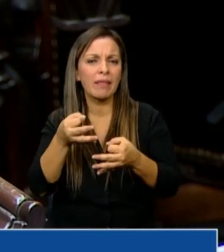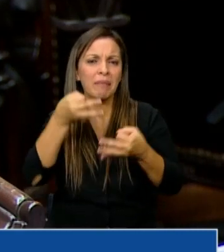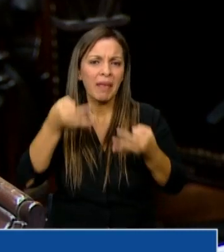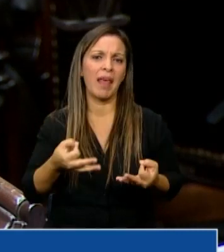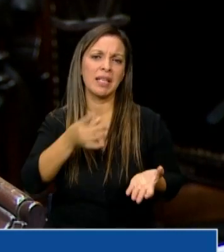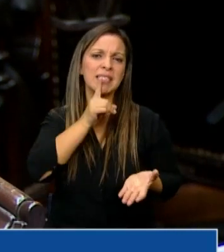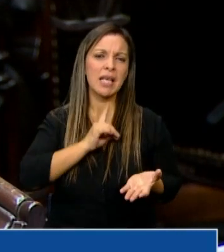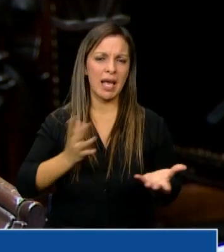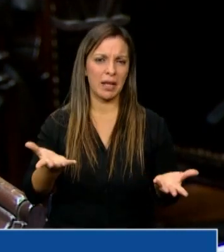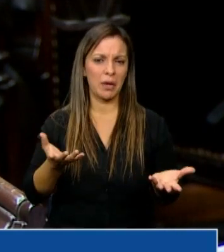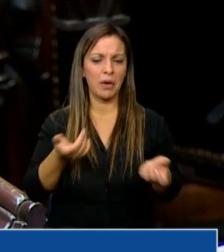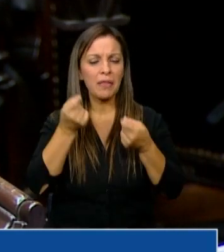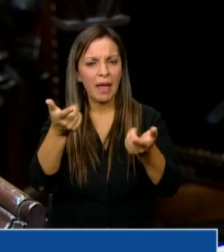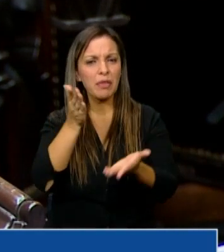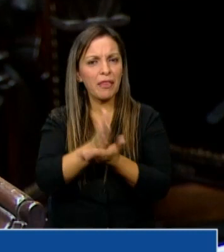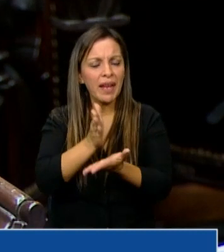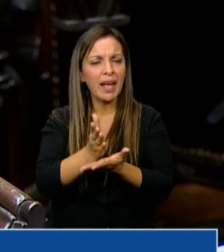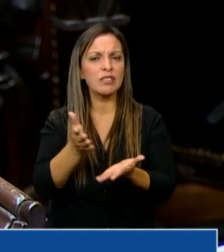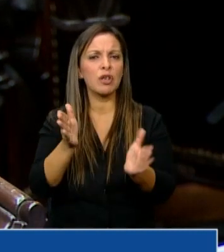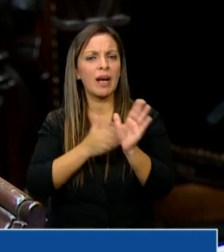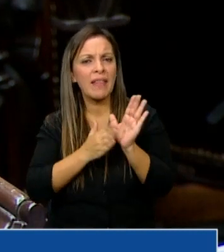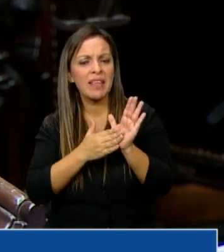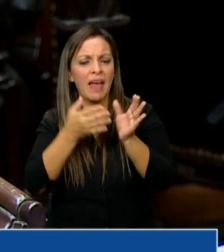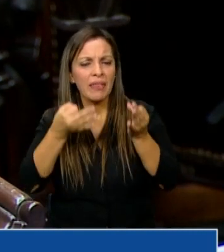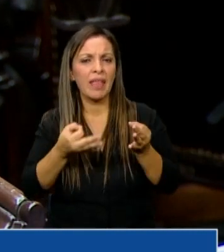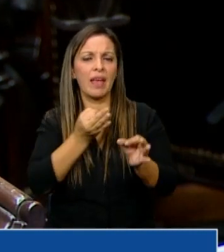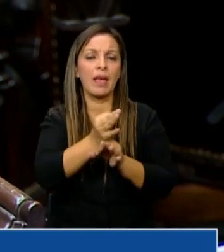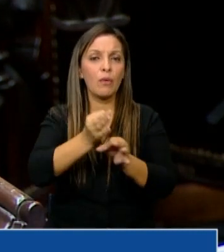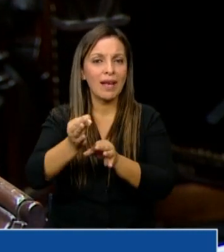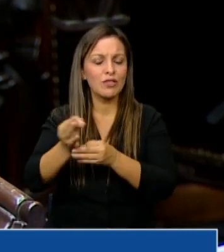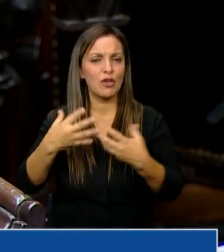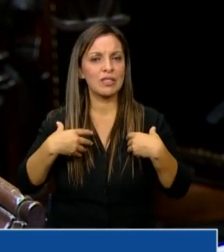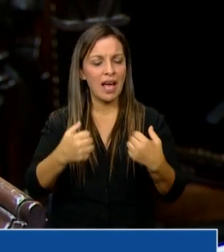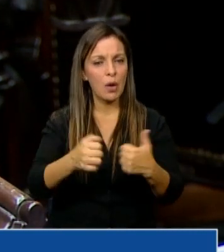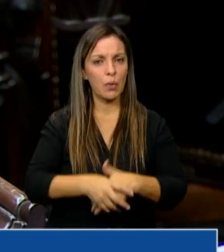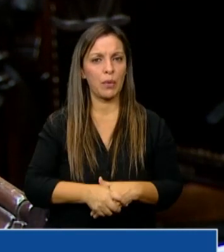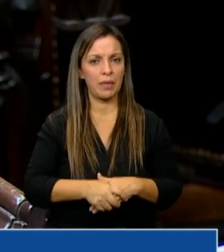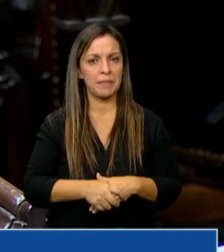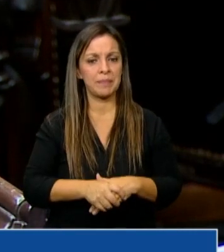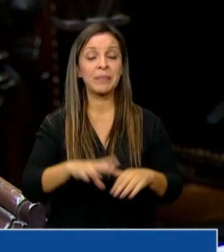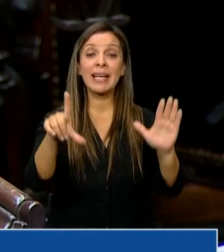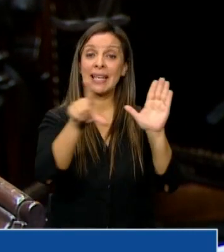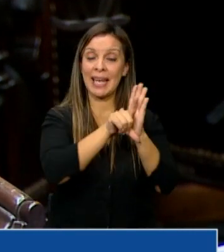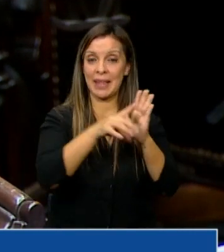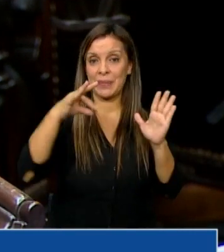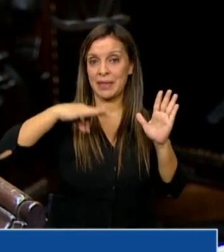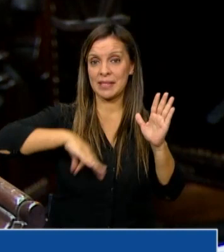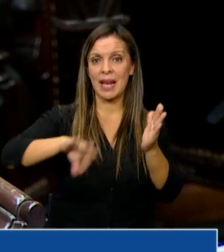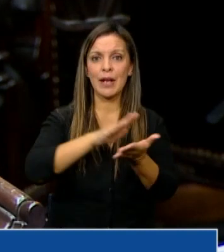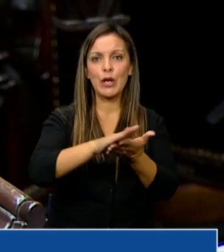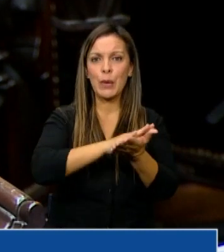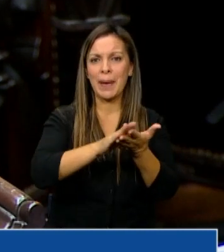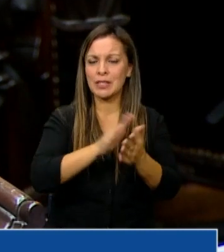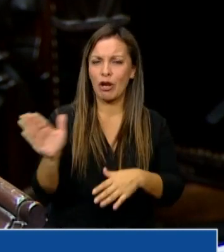que sea Estado, garantizando derechos, garantizando educación, salud. La ley de salario básico universal, que tiene que ver con